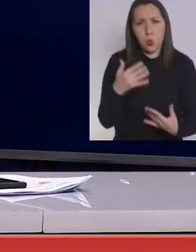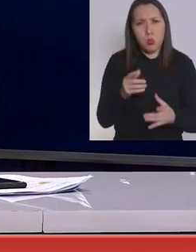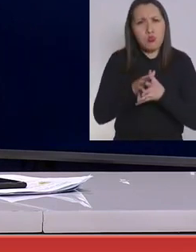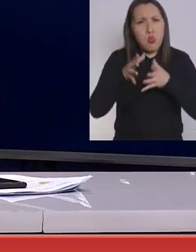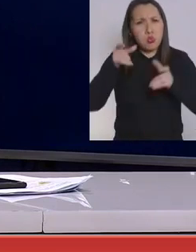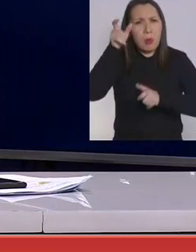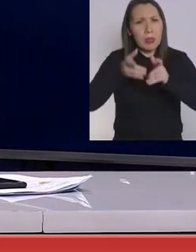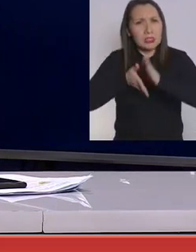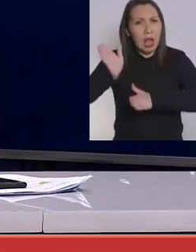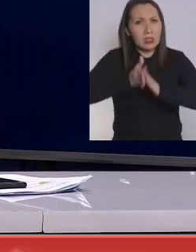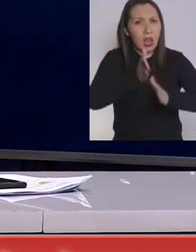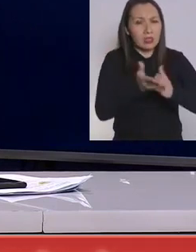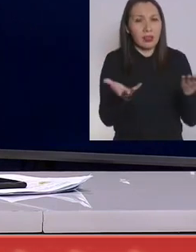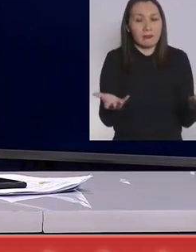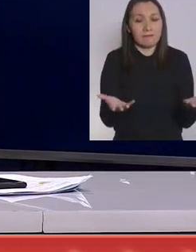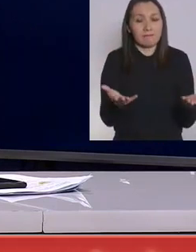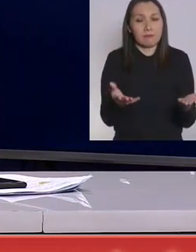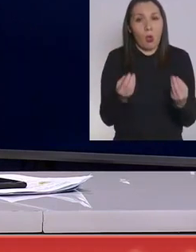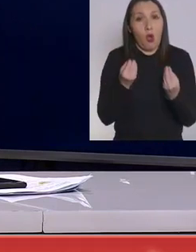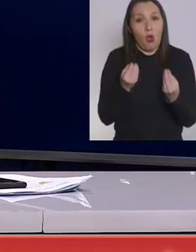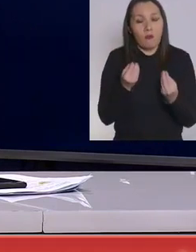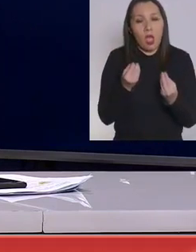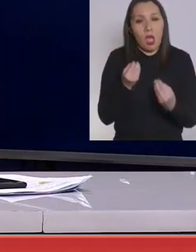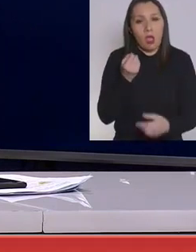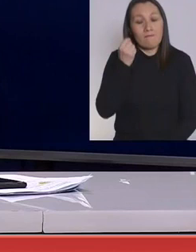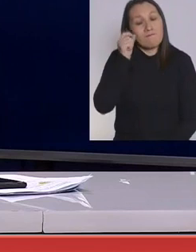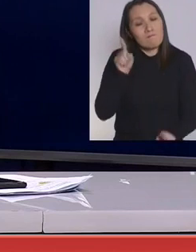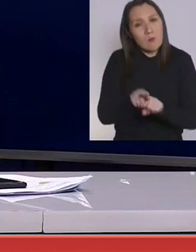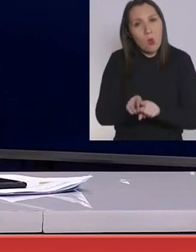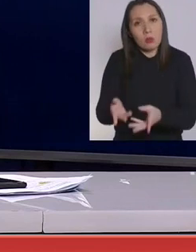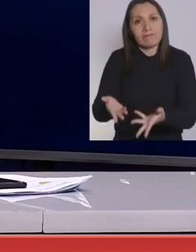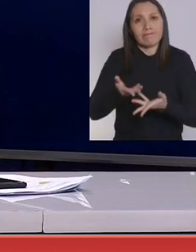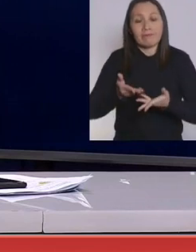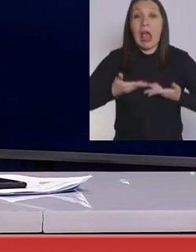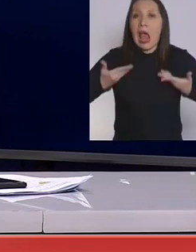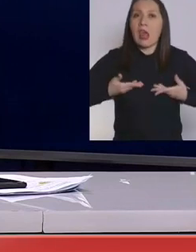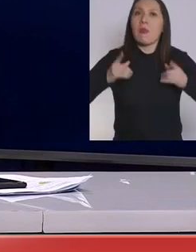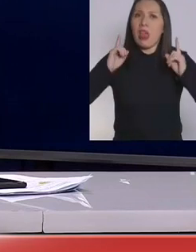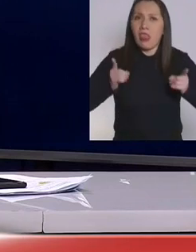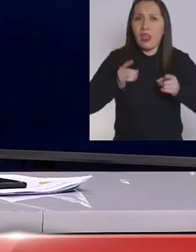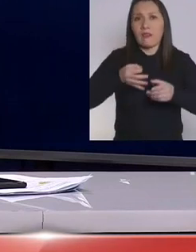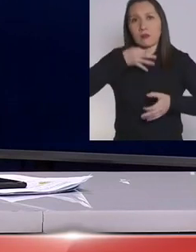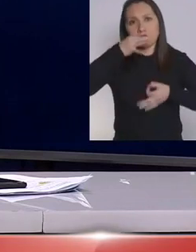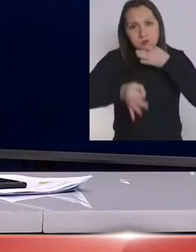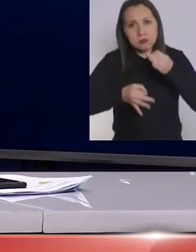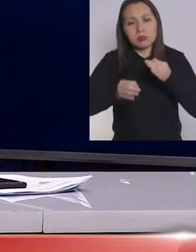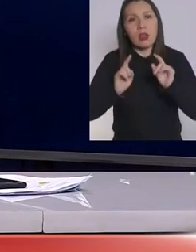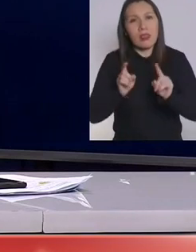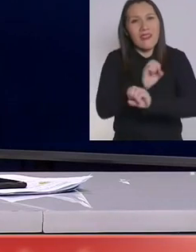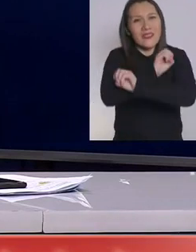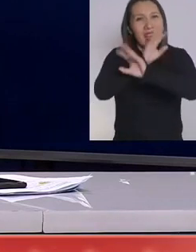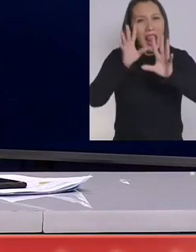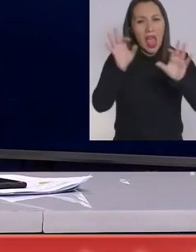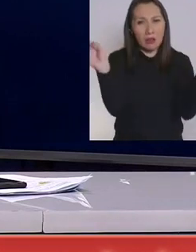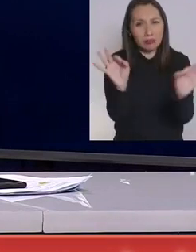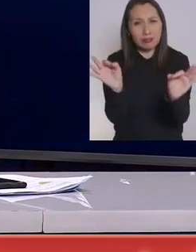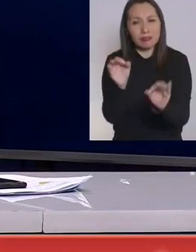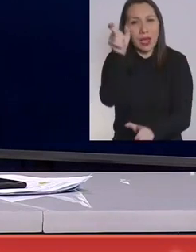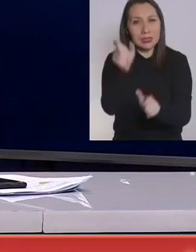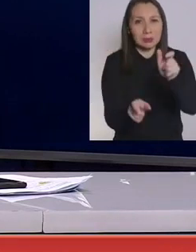Pero obviamente nos hace darnos más ánimo a que el mensaje tiene que ser más claro todavía.